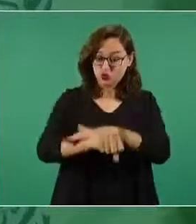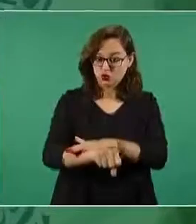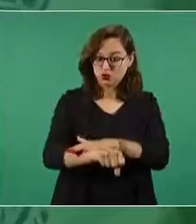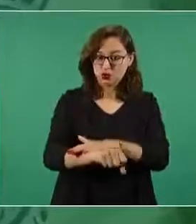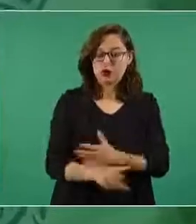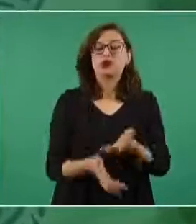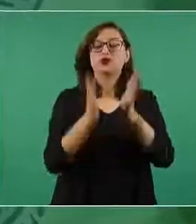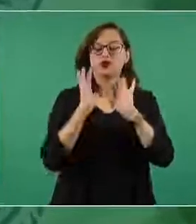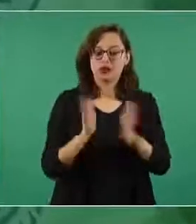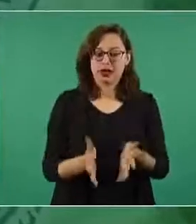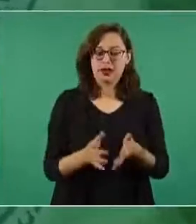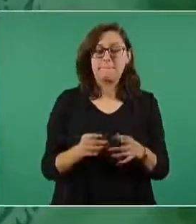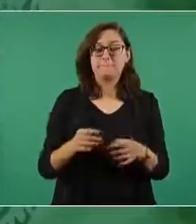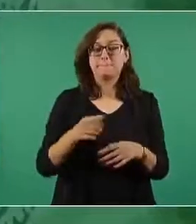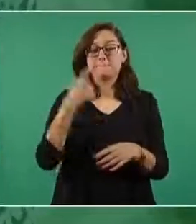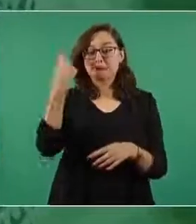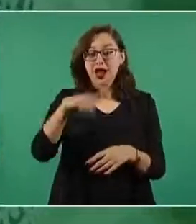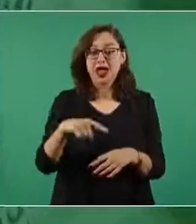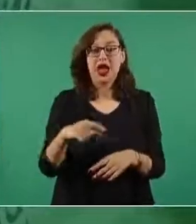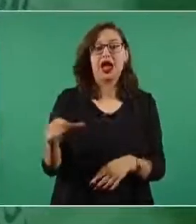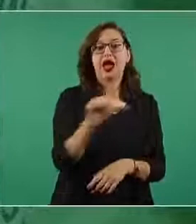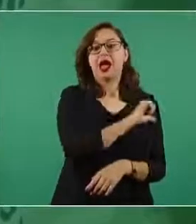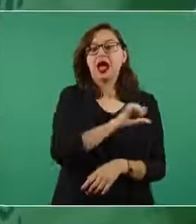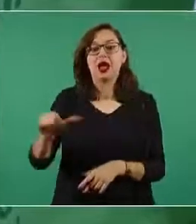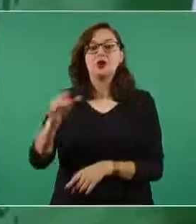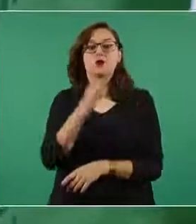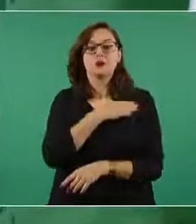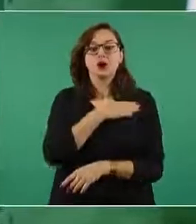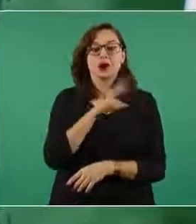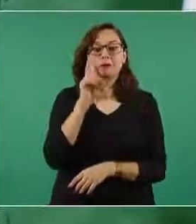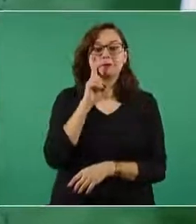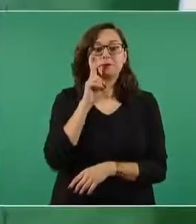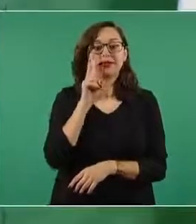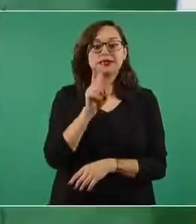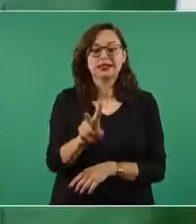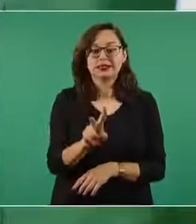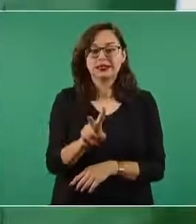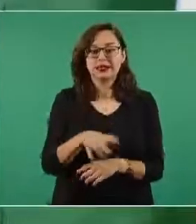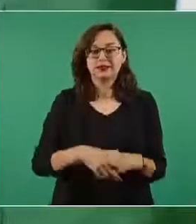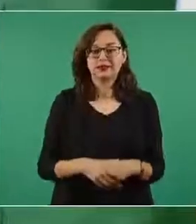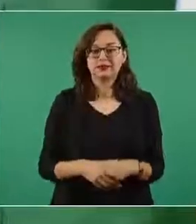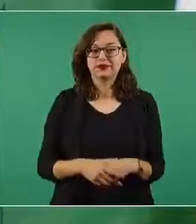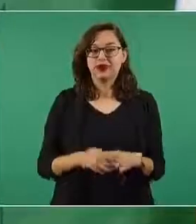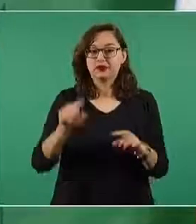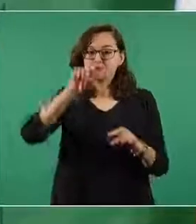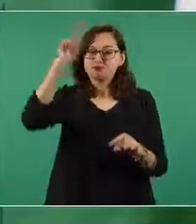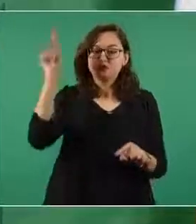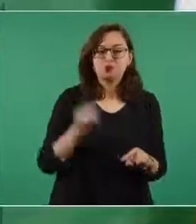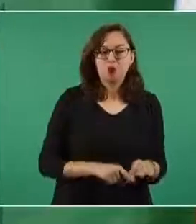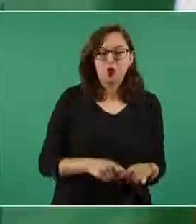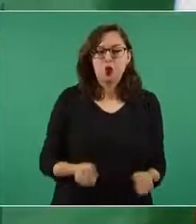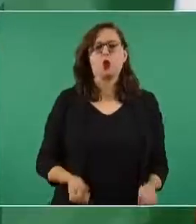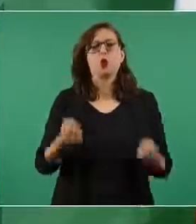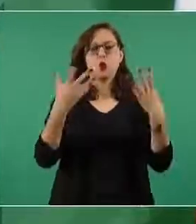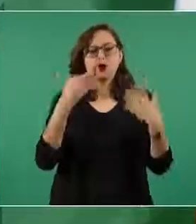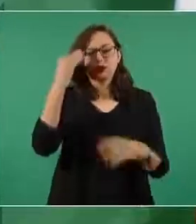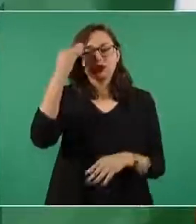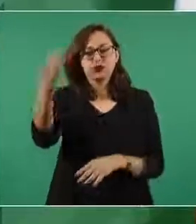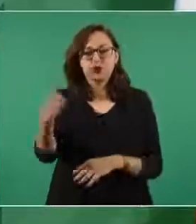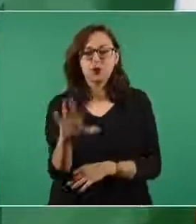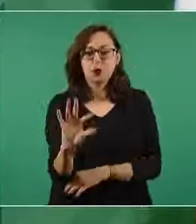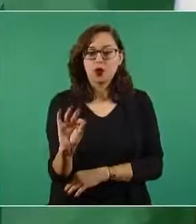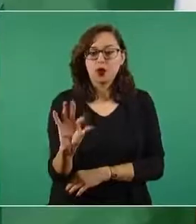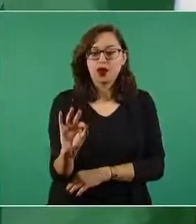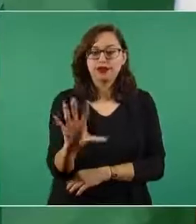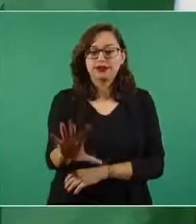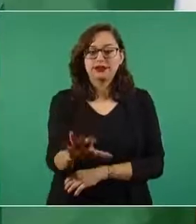a Buenavista a Buenavista se van a hacer 45 minutos se van